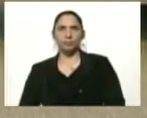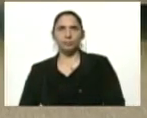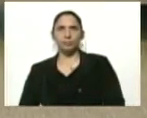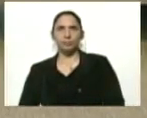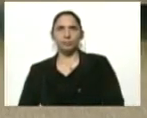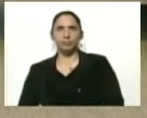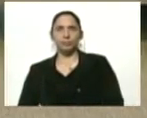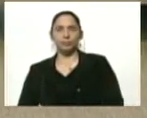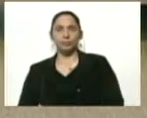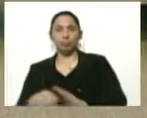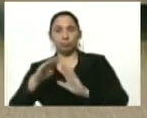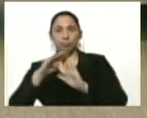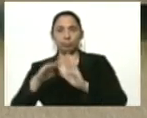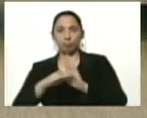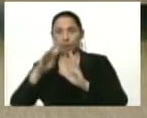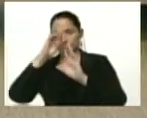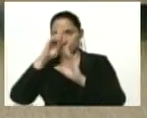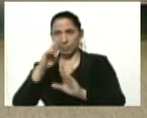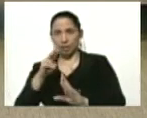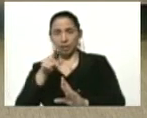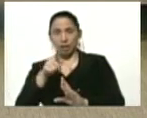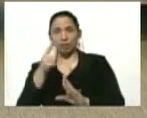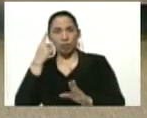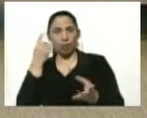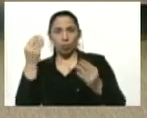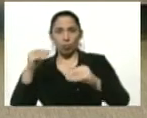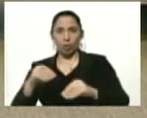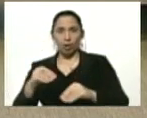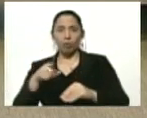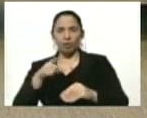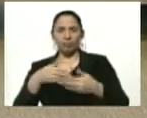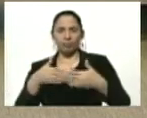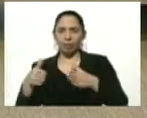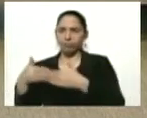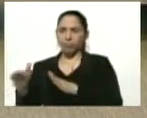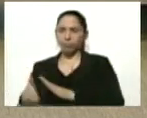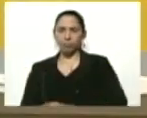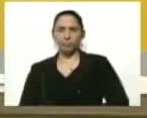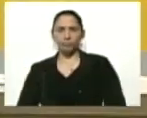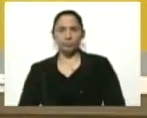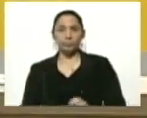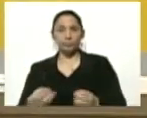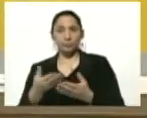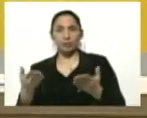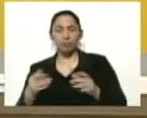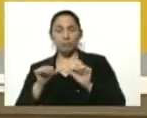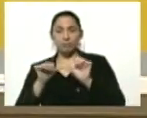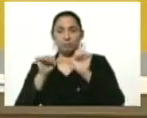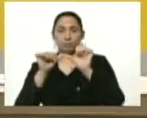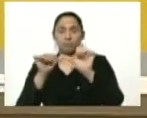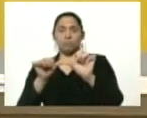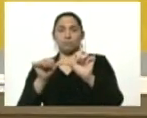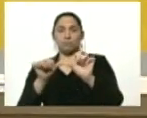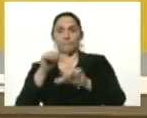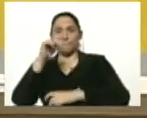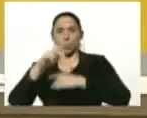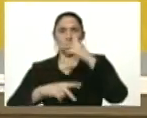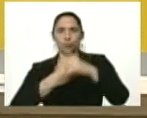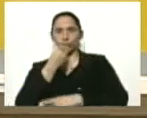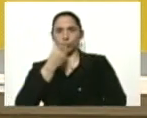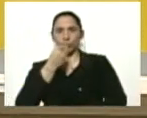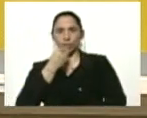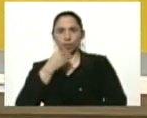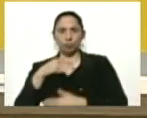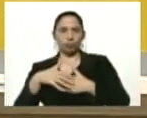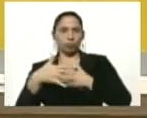que el cumplimiento y el respeto de estos protocolos es lo que ha garantizado que ellos se hayan mantenido en la producción de alimentos